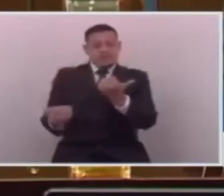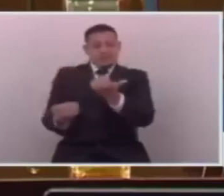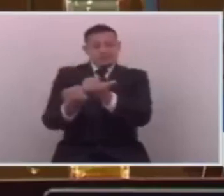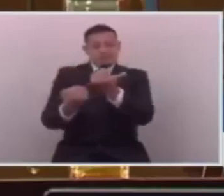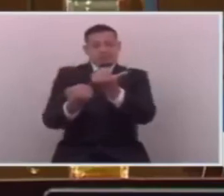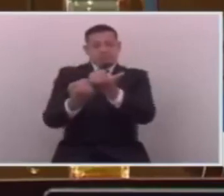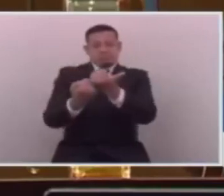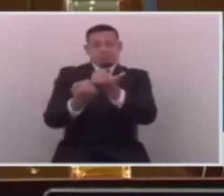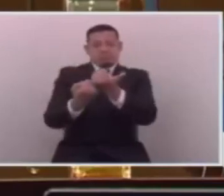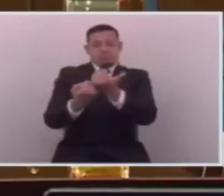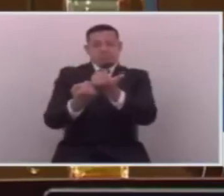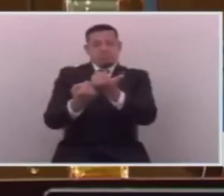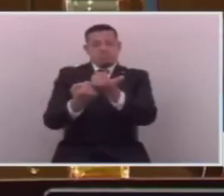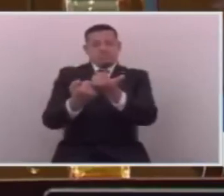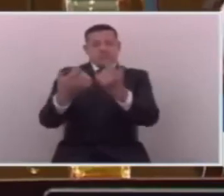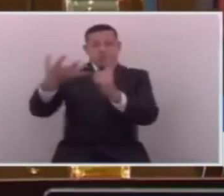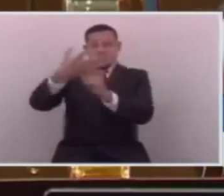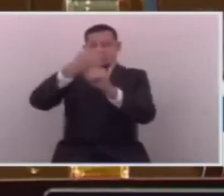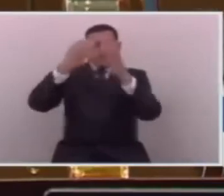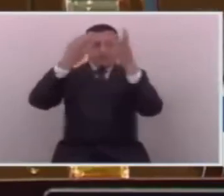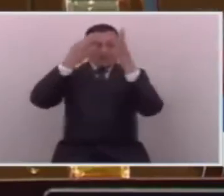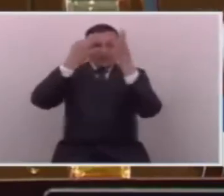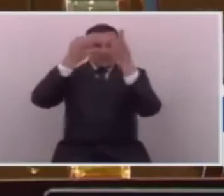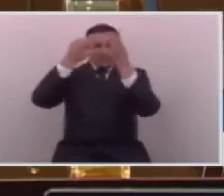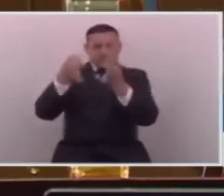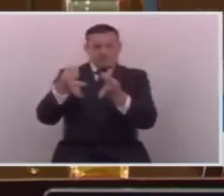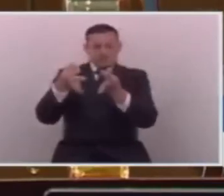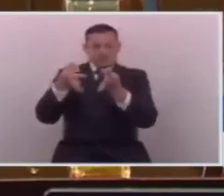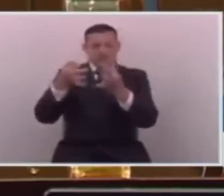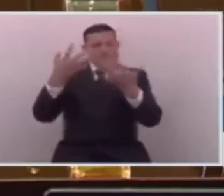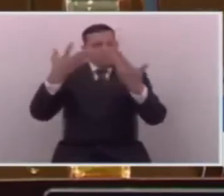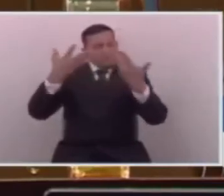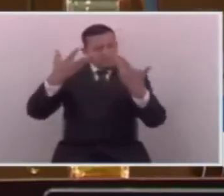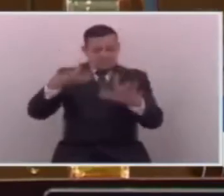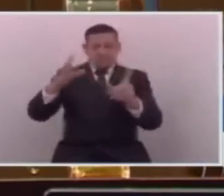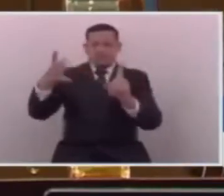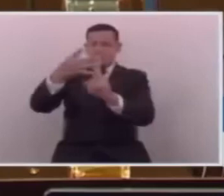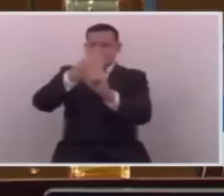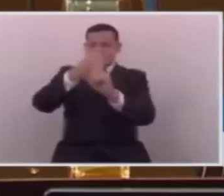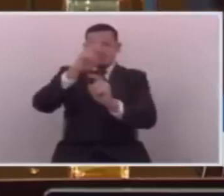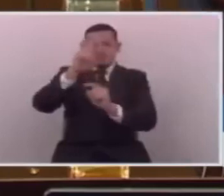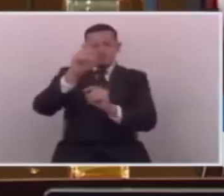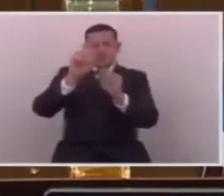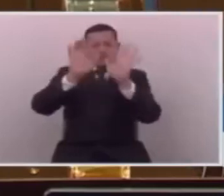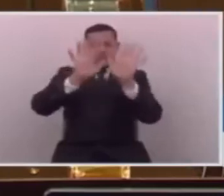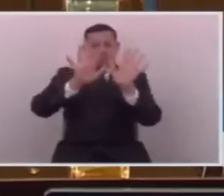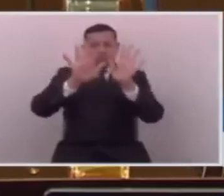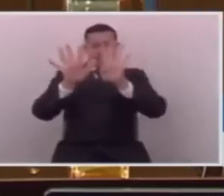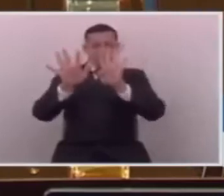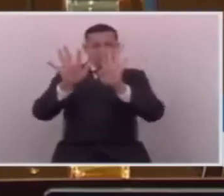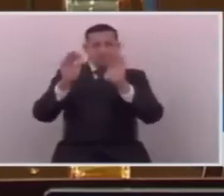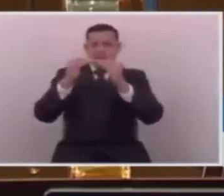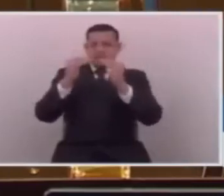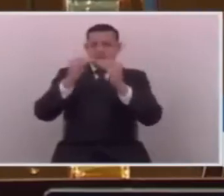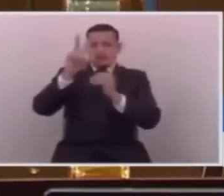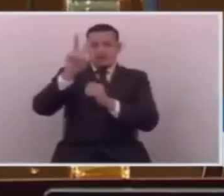tomando las decisiones que ha tomado en el 2019, en el 2021.